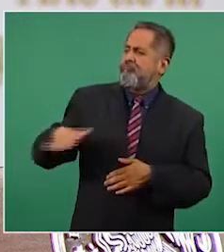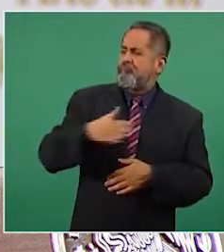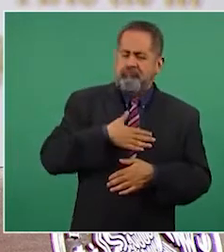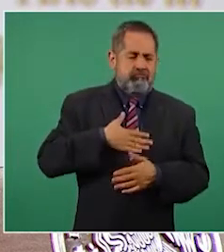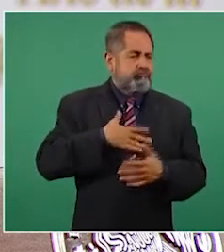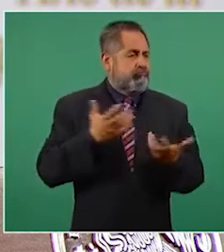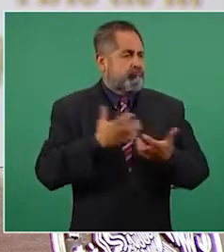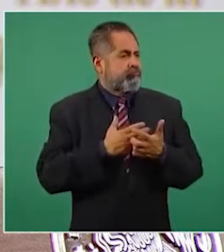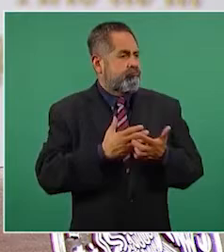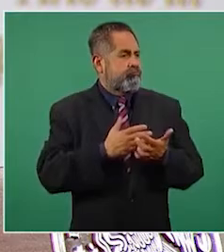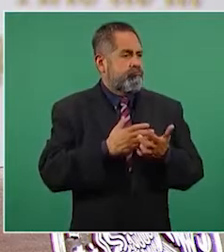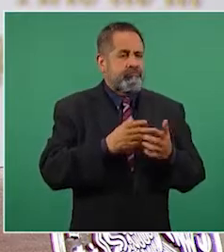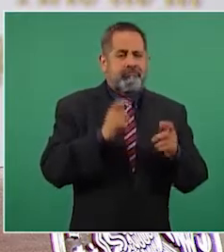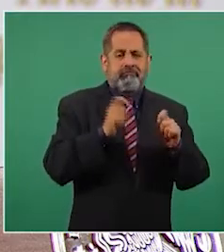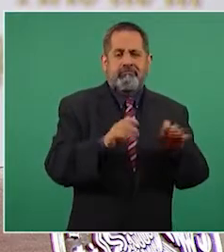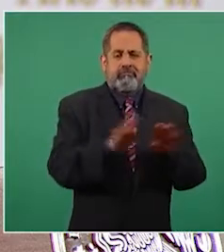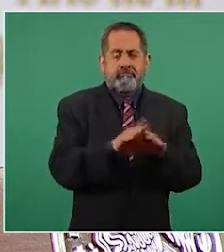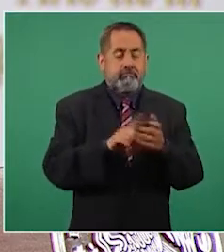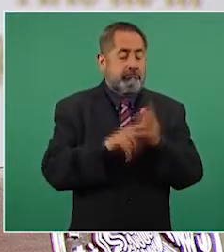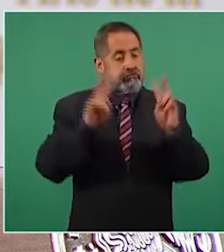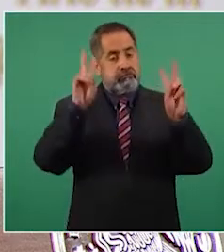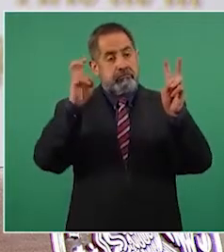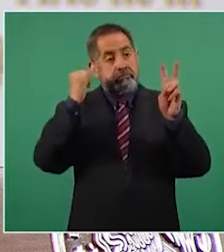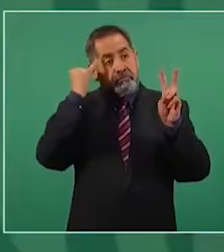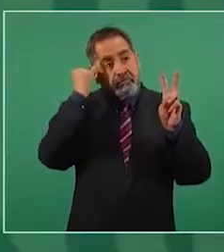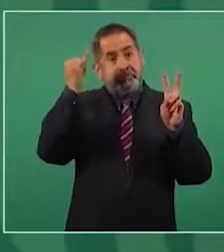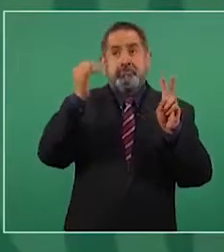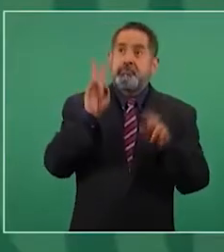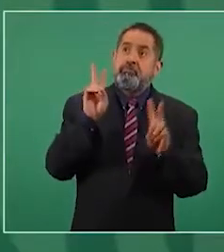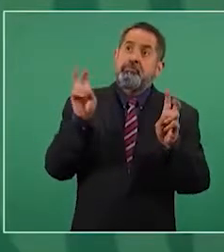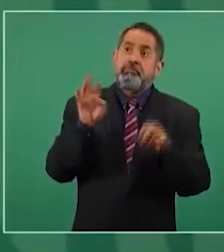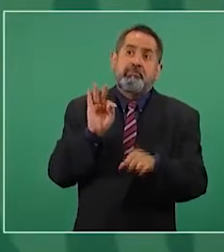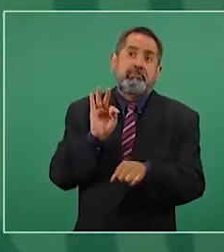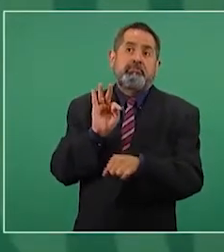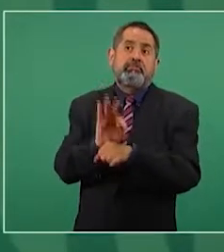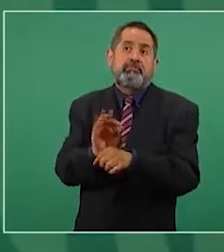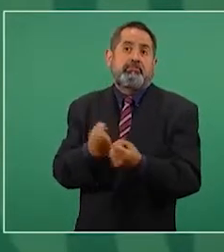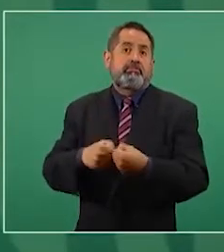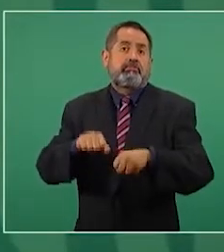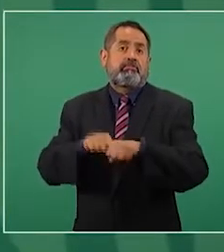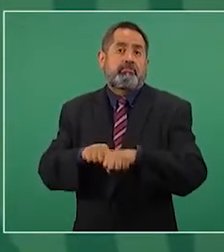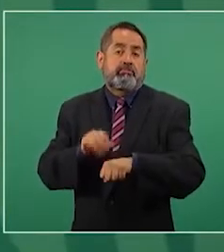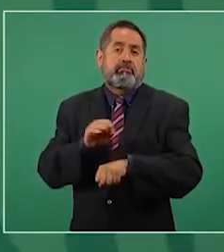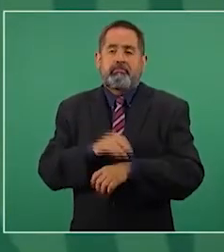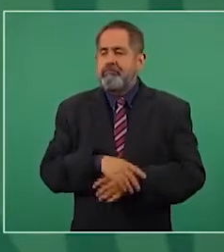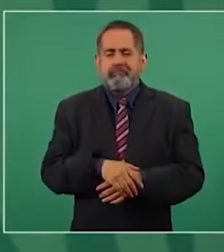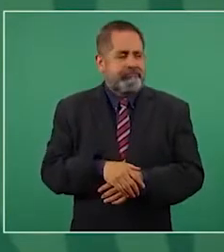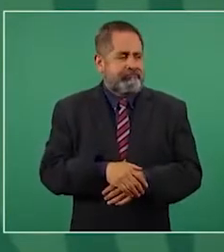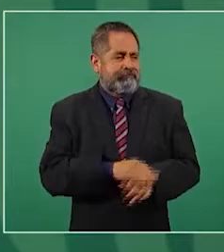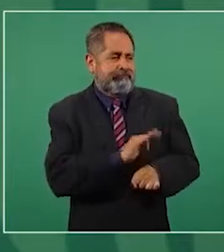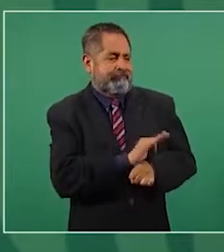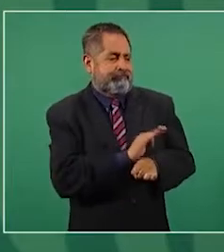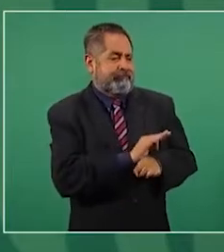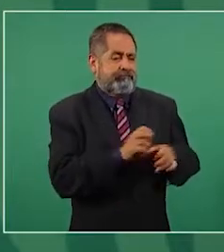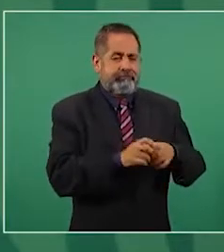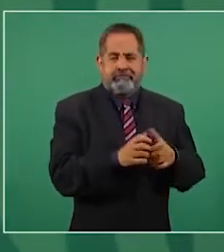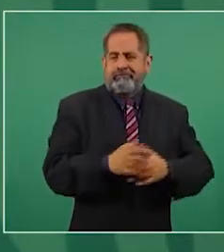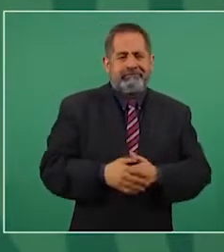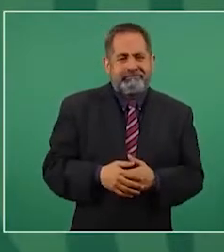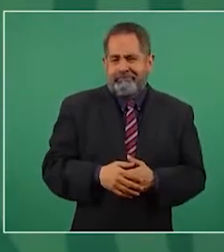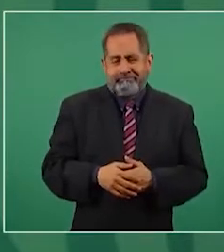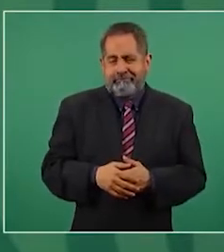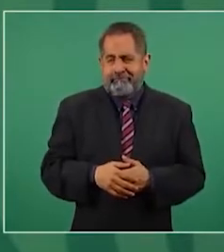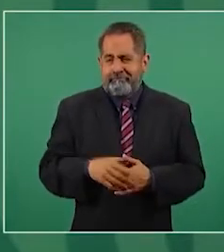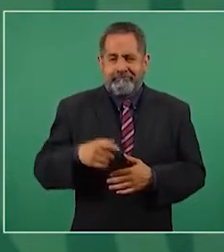dimensión social y dejaron